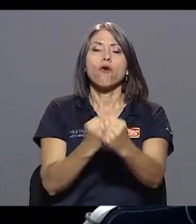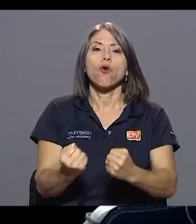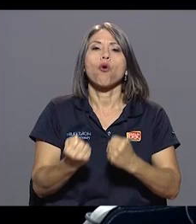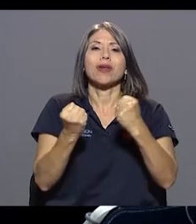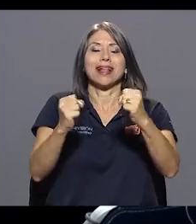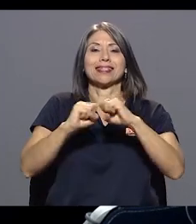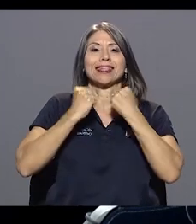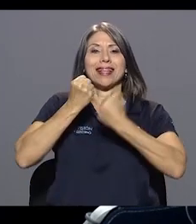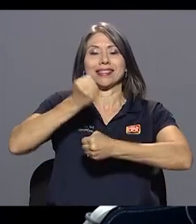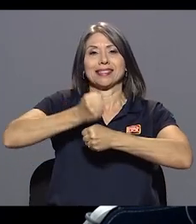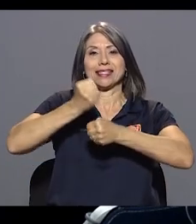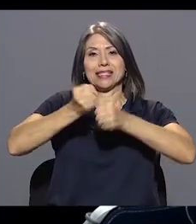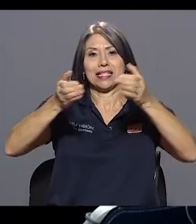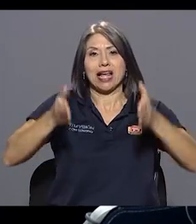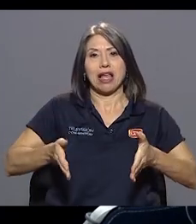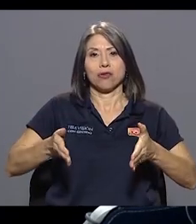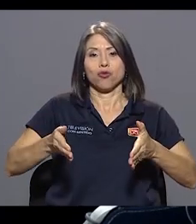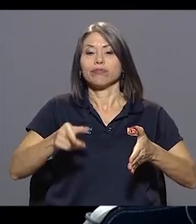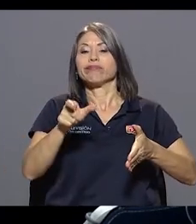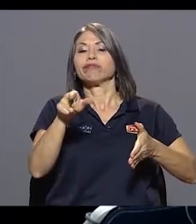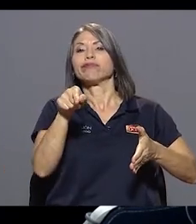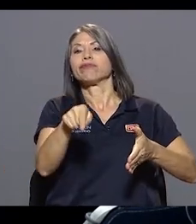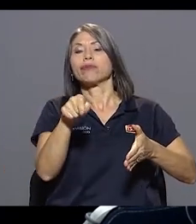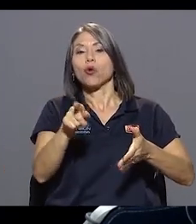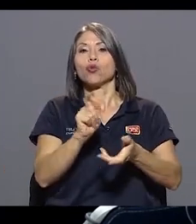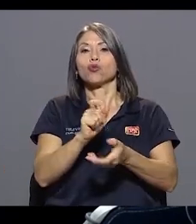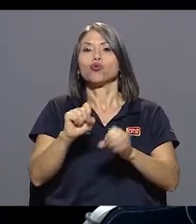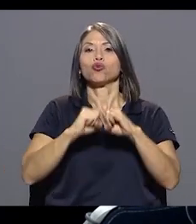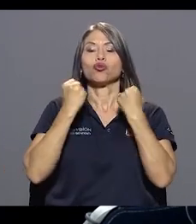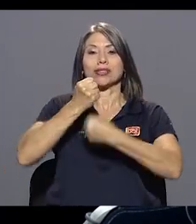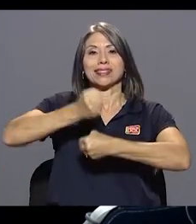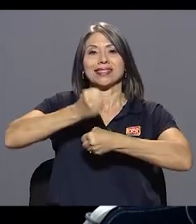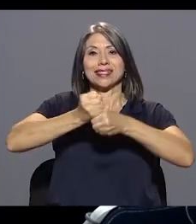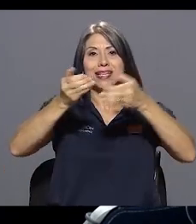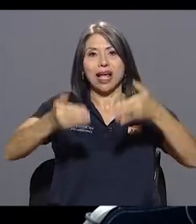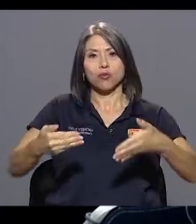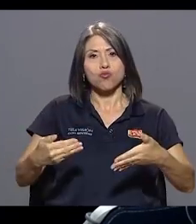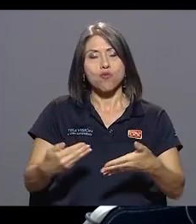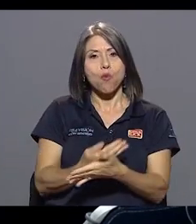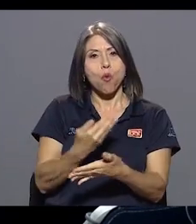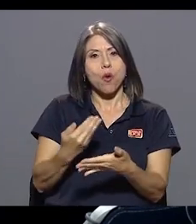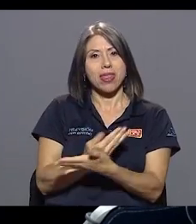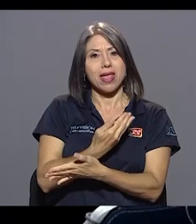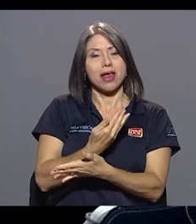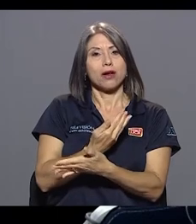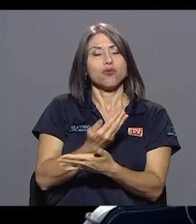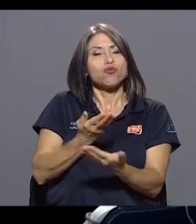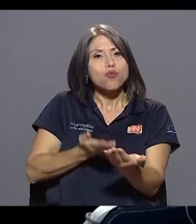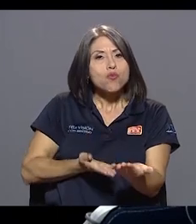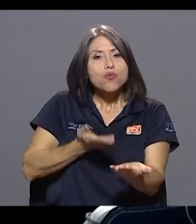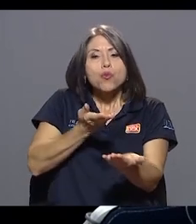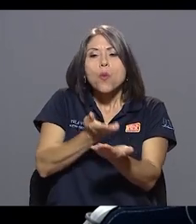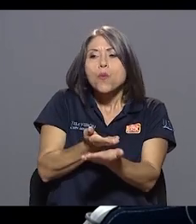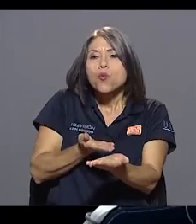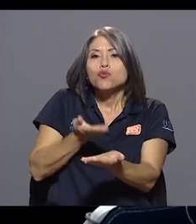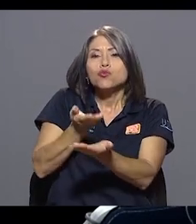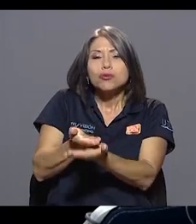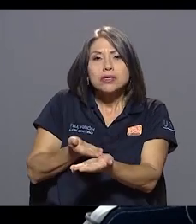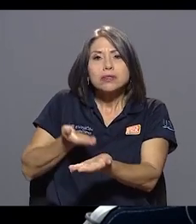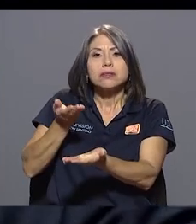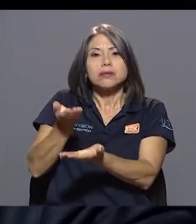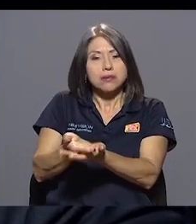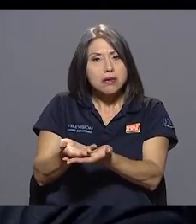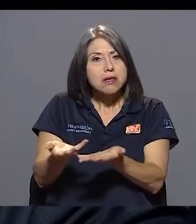el sindicato en el sentido de convertirlo en un sindicato moderno, en un sindicato propositivo, en un